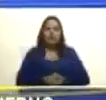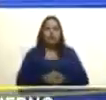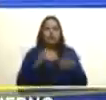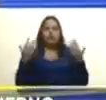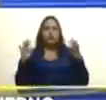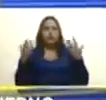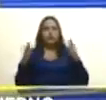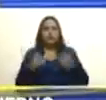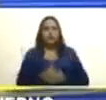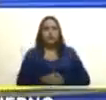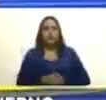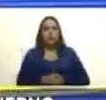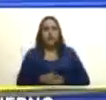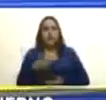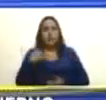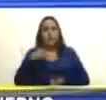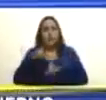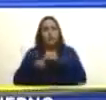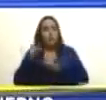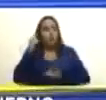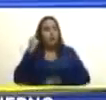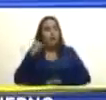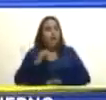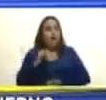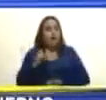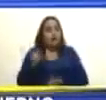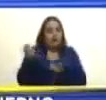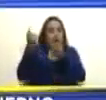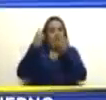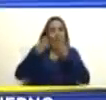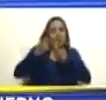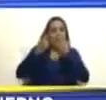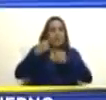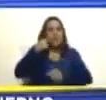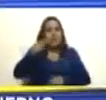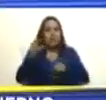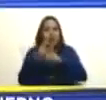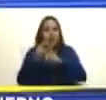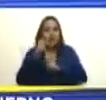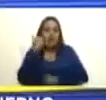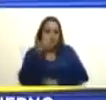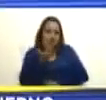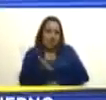Silita me armó un lío porque yo dije una palabra fea Héctor Rodríguez